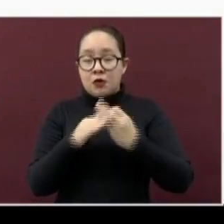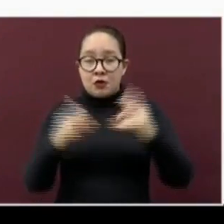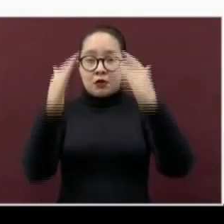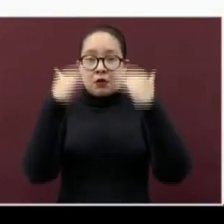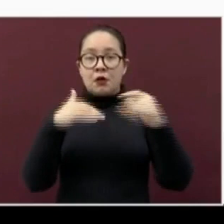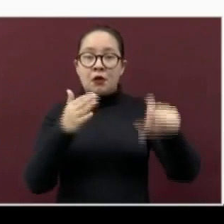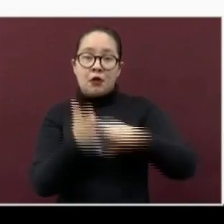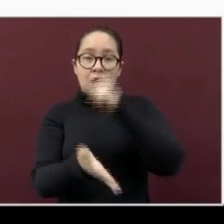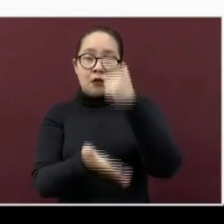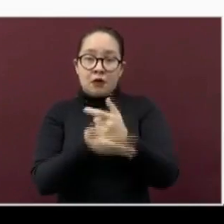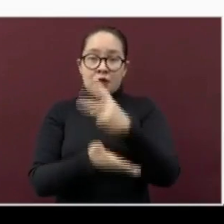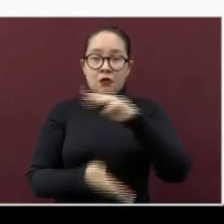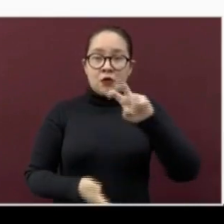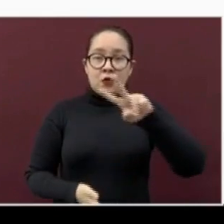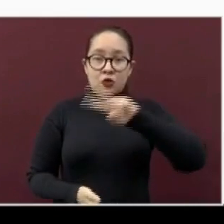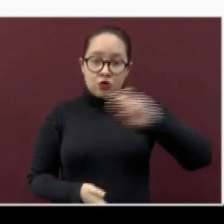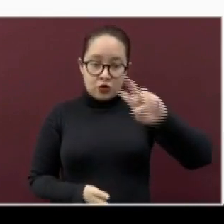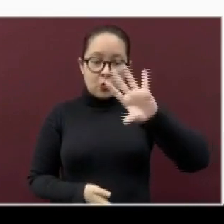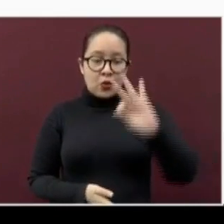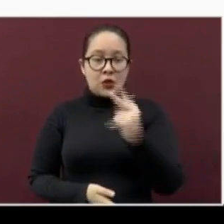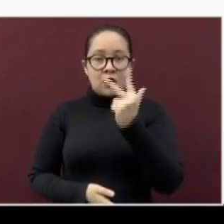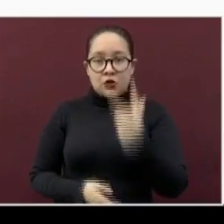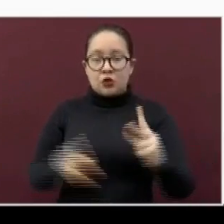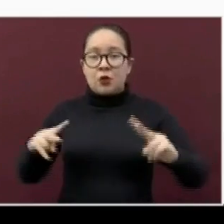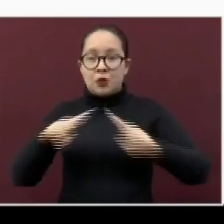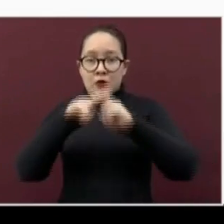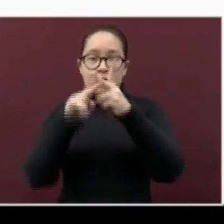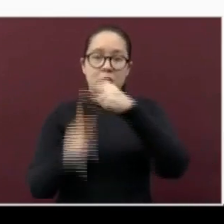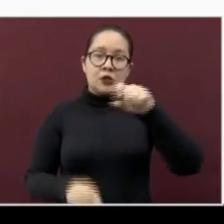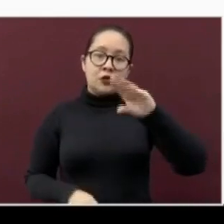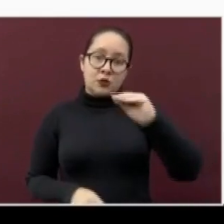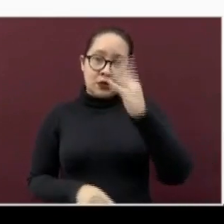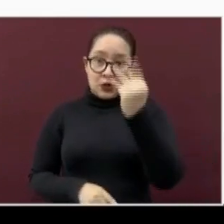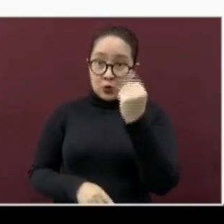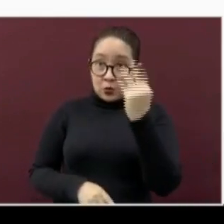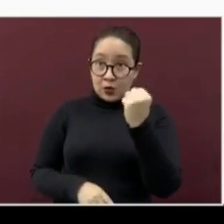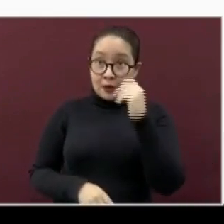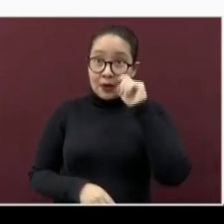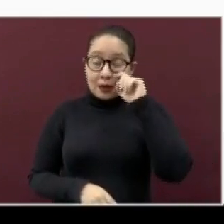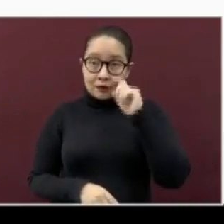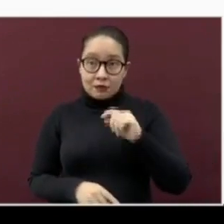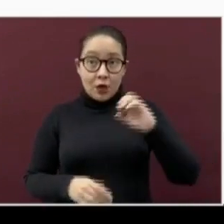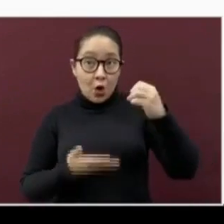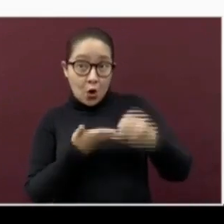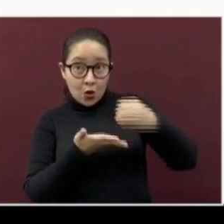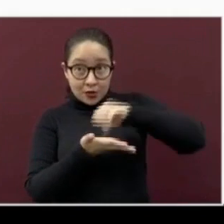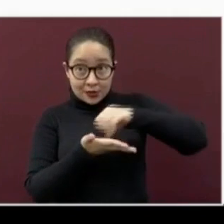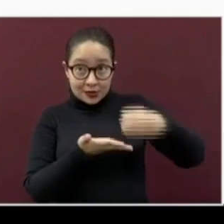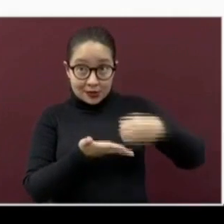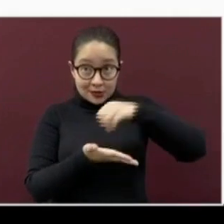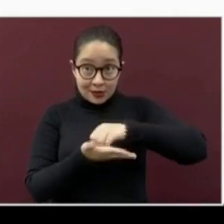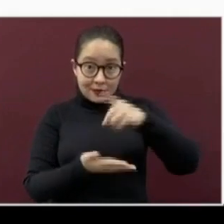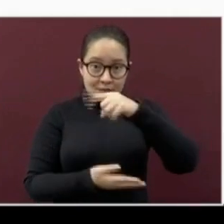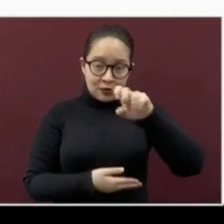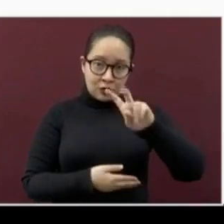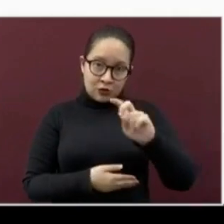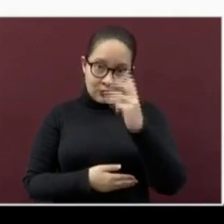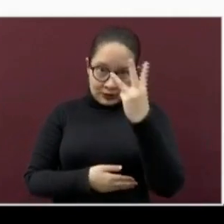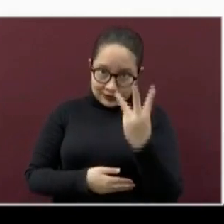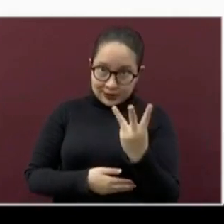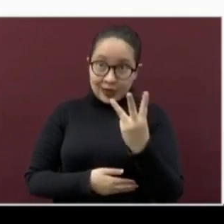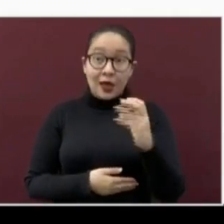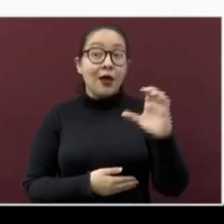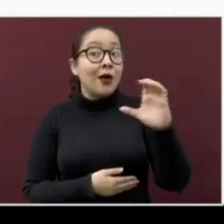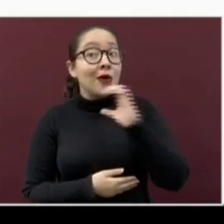248 y Poza Rica, con 199, seguidos por Orizaba, 133,